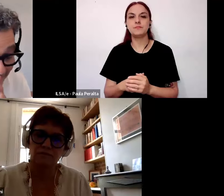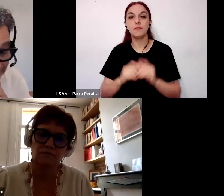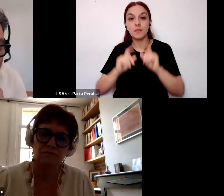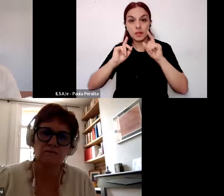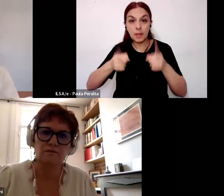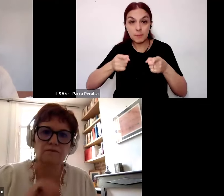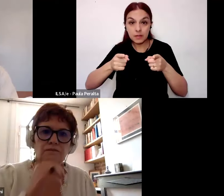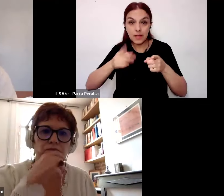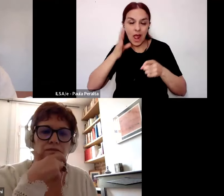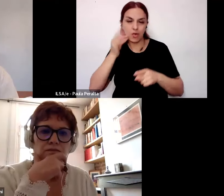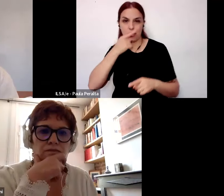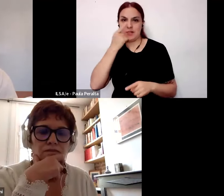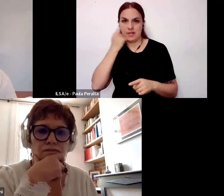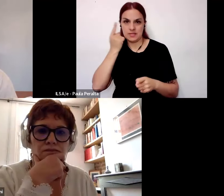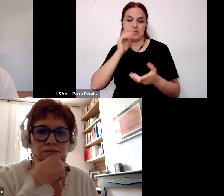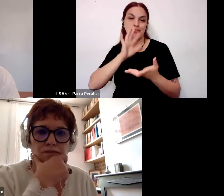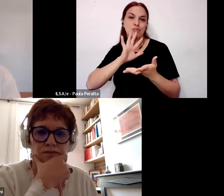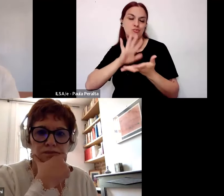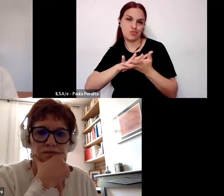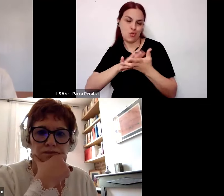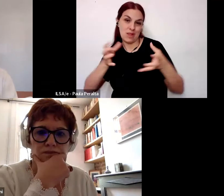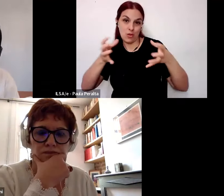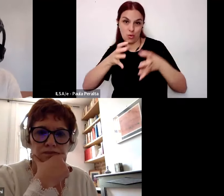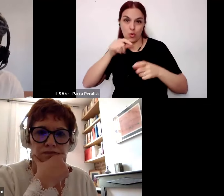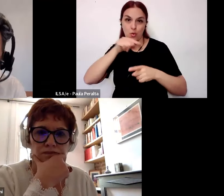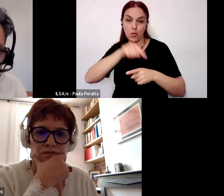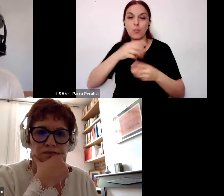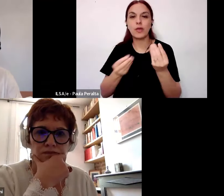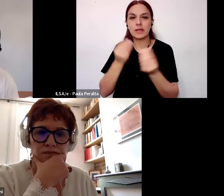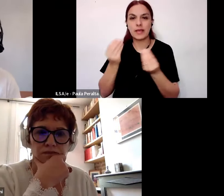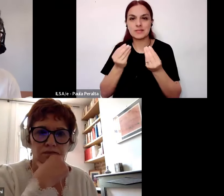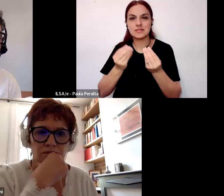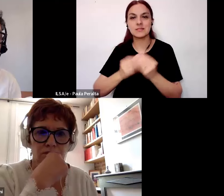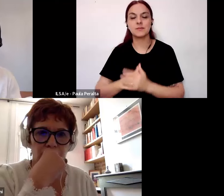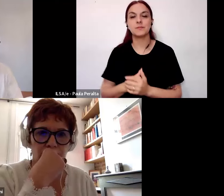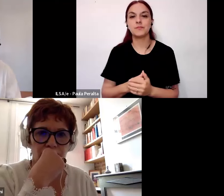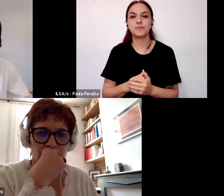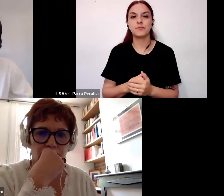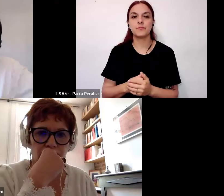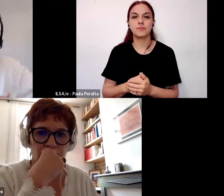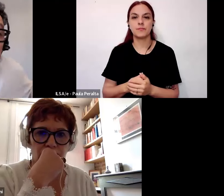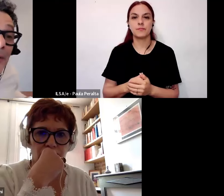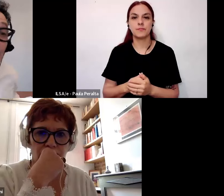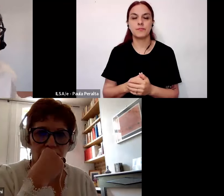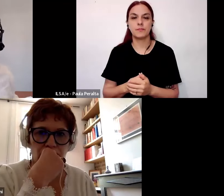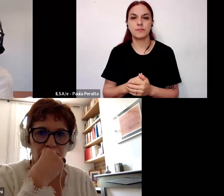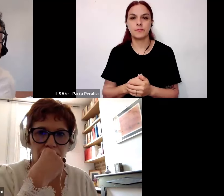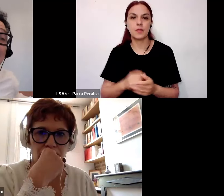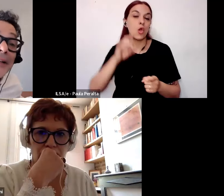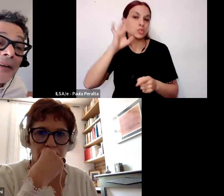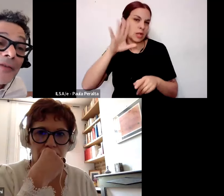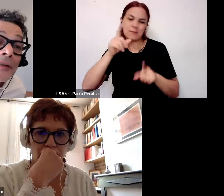lo interesante de esta movilización es que también no solamente pretende este marco de